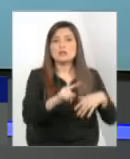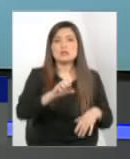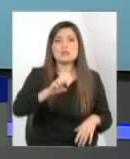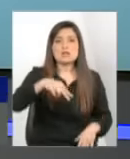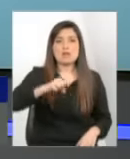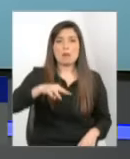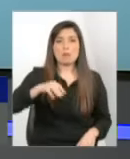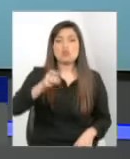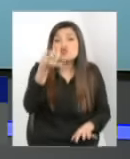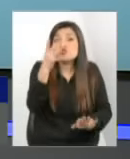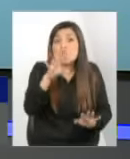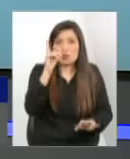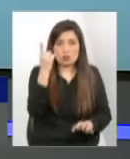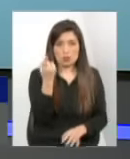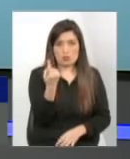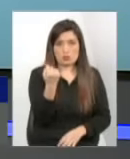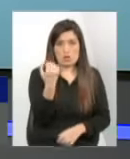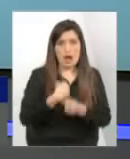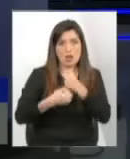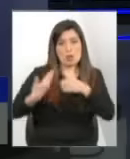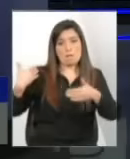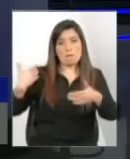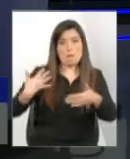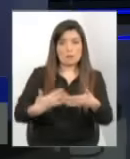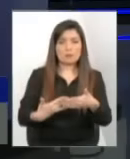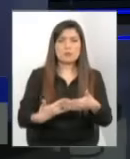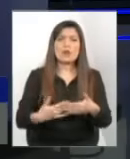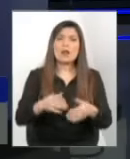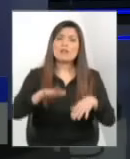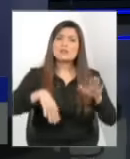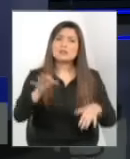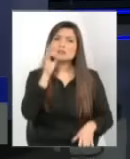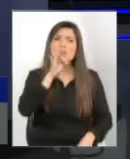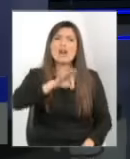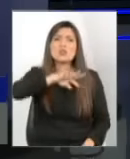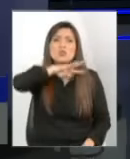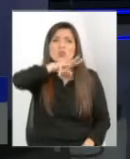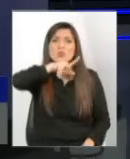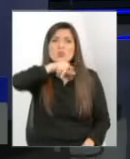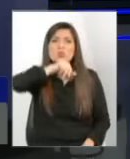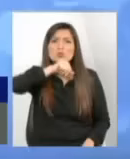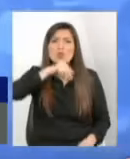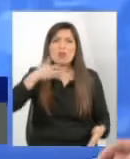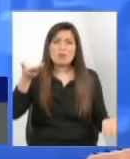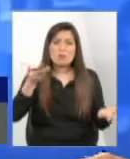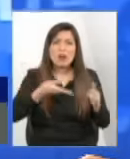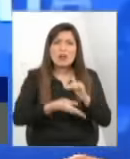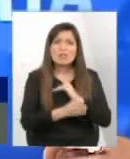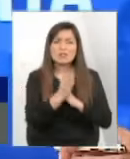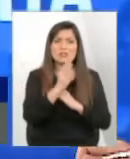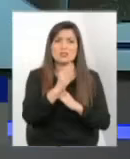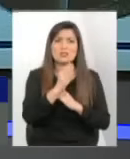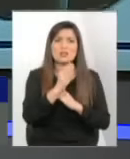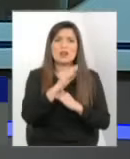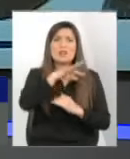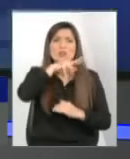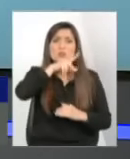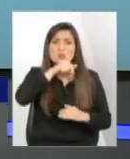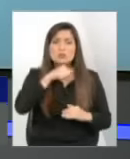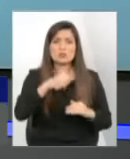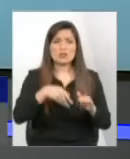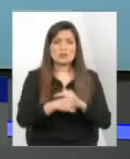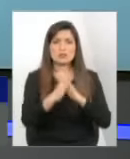años uno decía adultos ¿cómo adultos dentro del Sename? ¿por qué quedan adultos ahí?